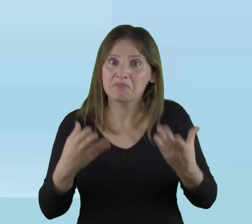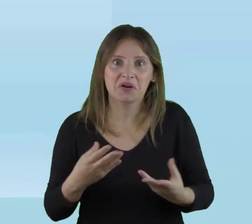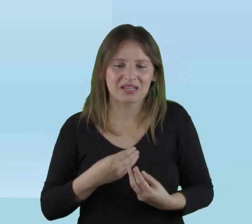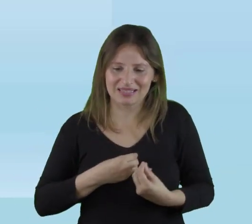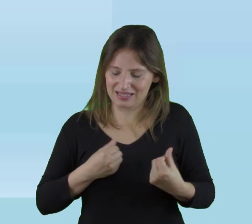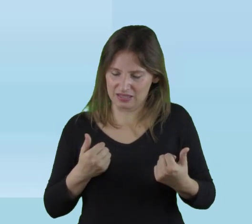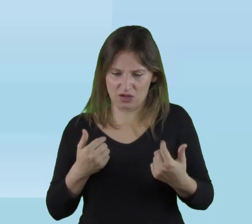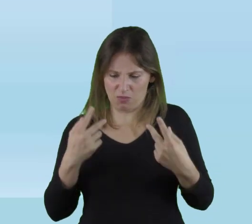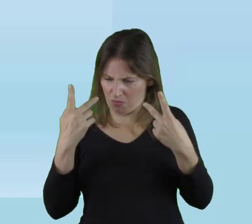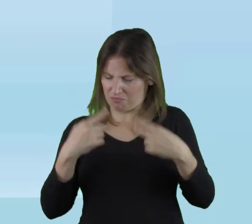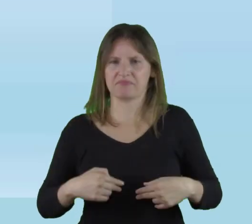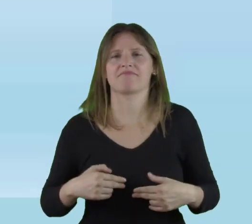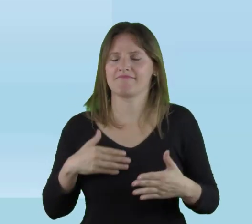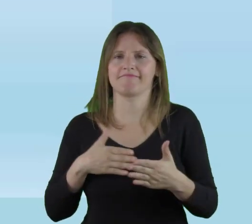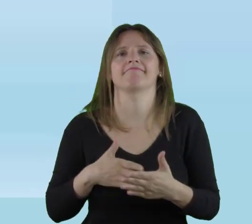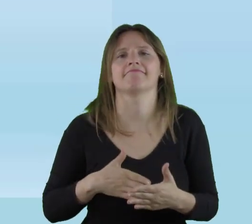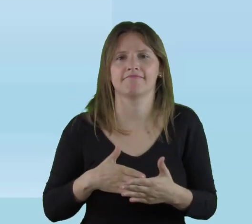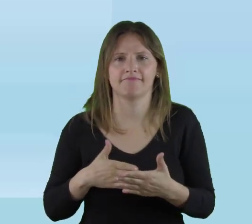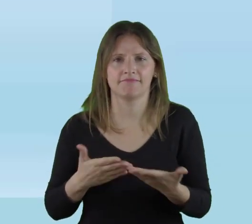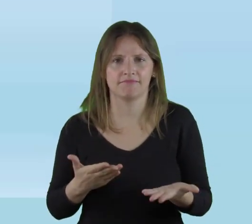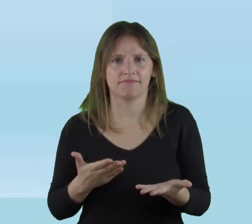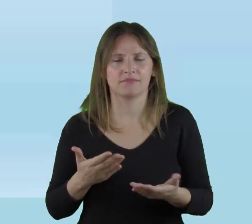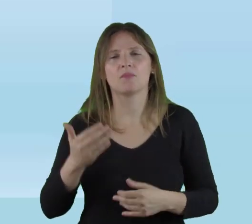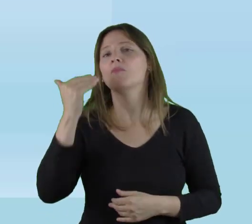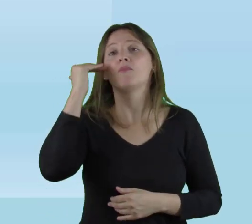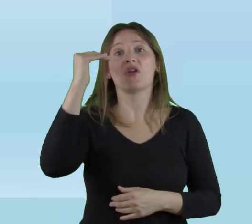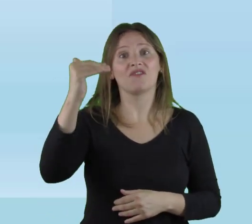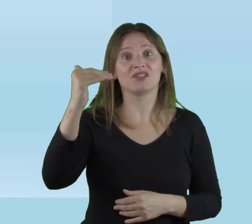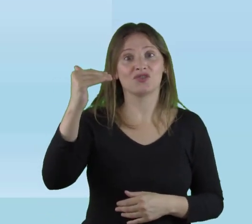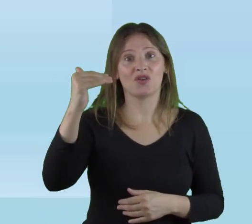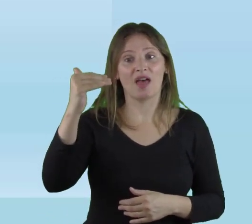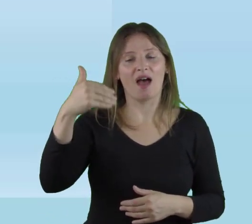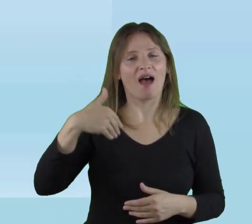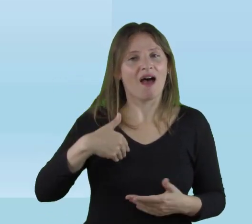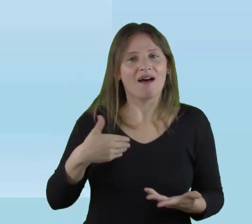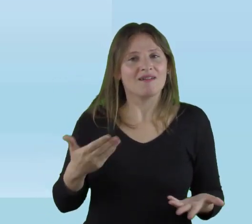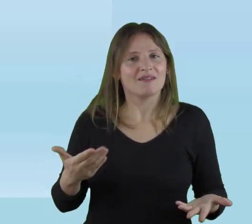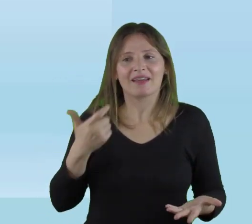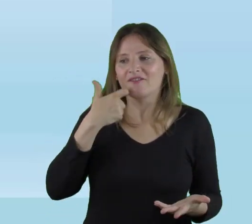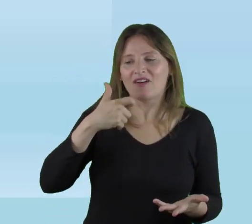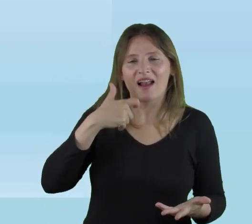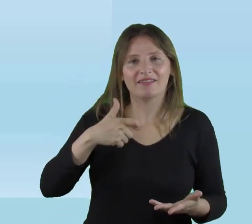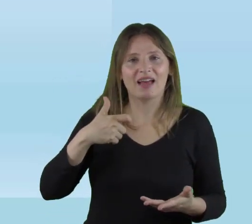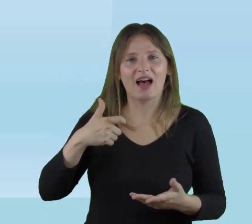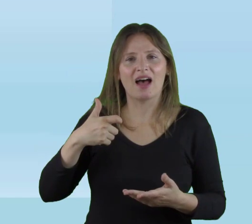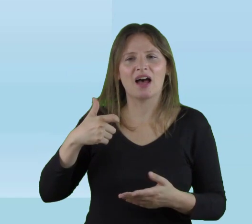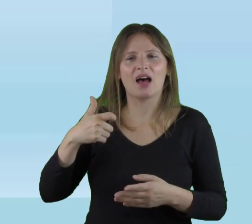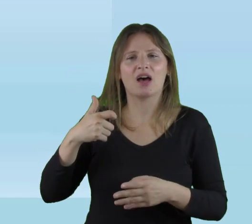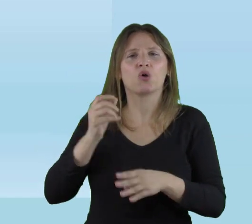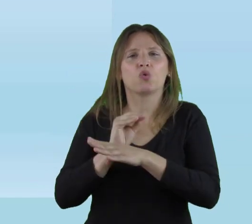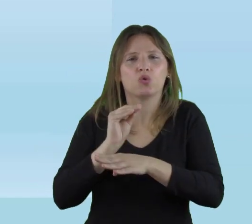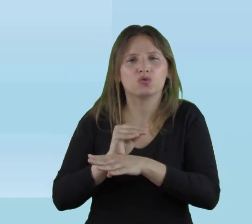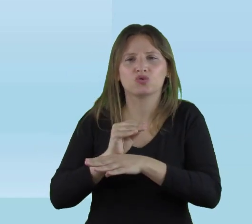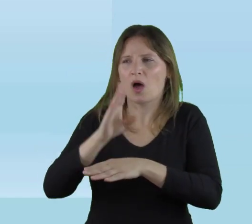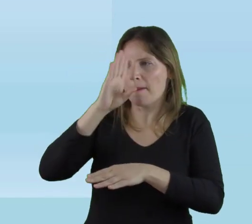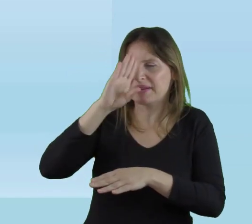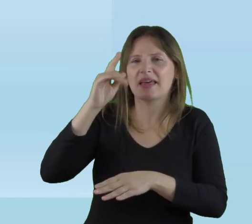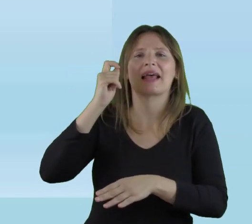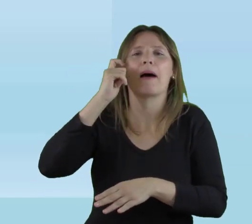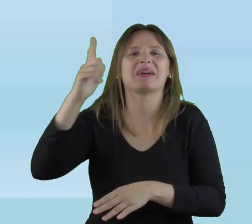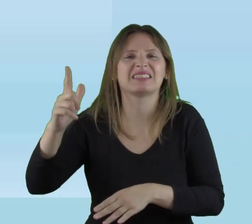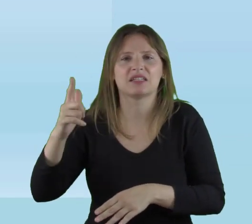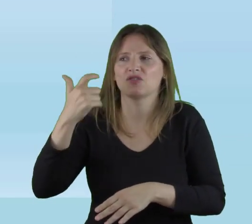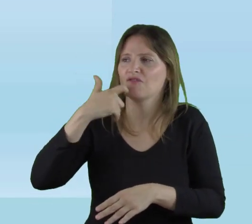Porque nos sentimos limitadas. Una docente que no recibe una formación, pues va a